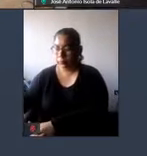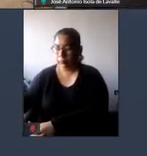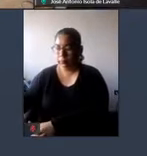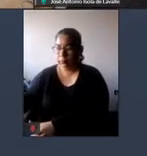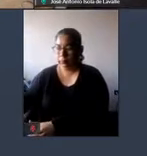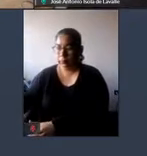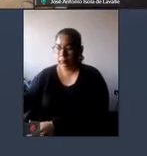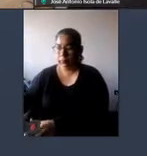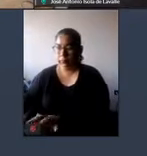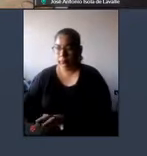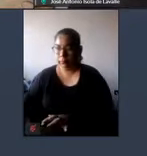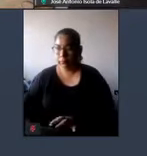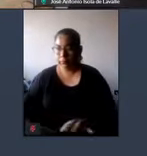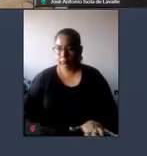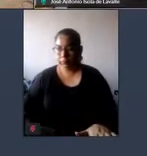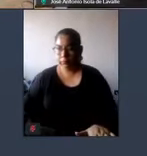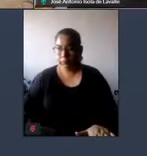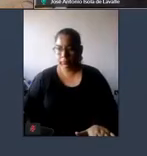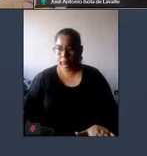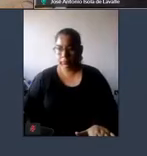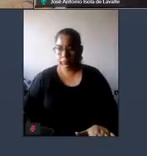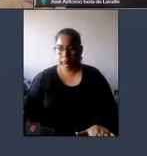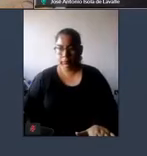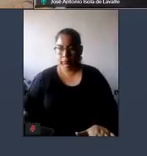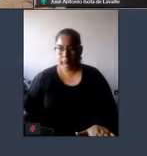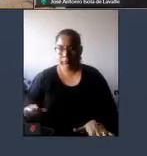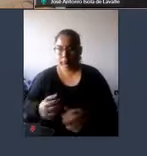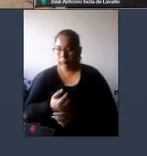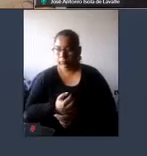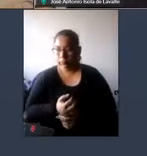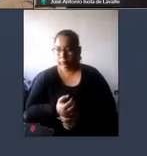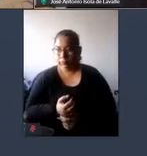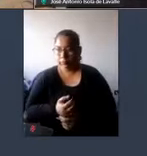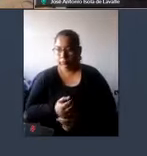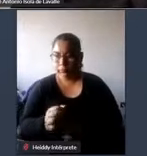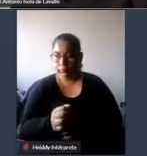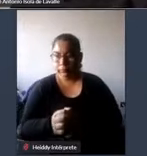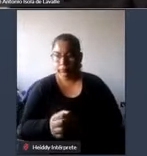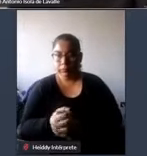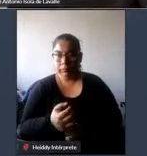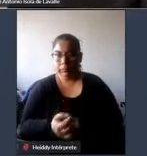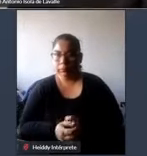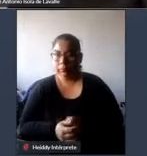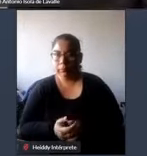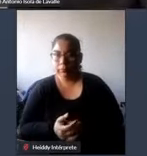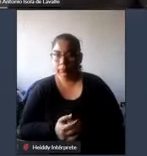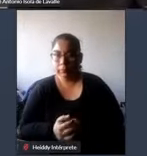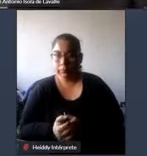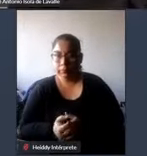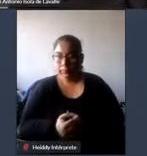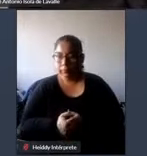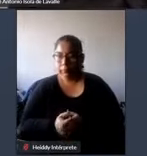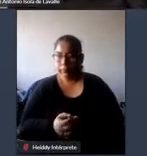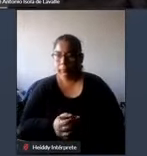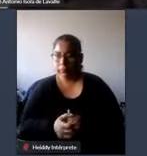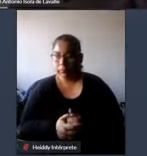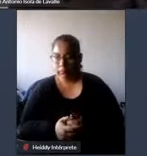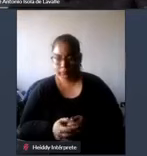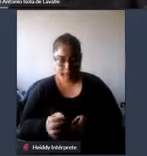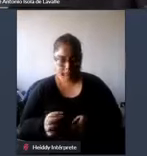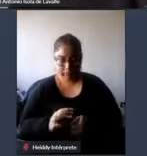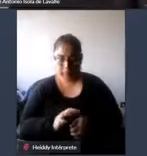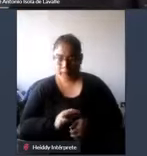y esto me obliga a mí a usar una silla de ruedas permanentemente desde hace ya veinte y tantos años.